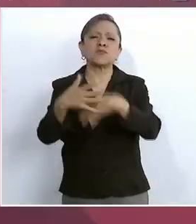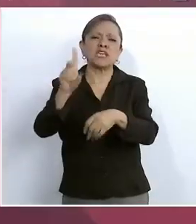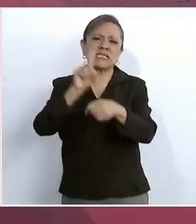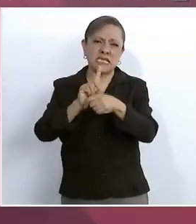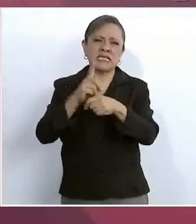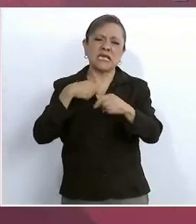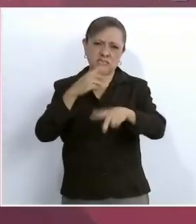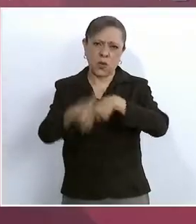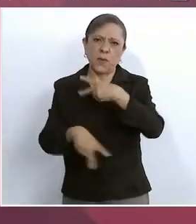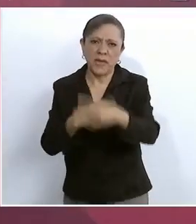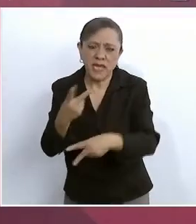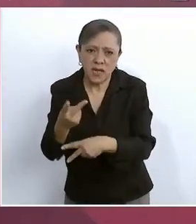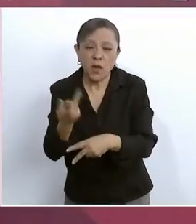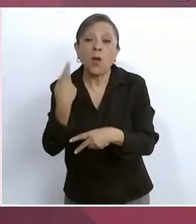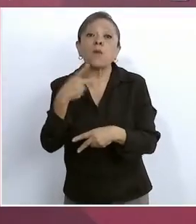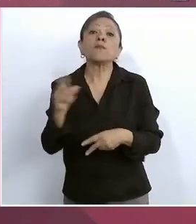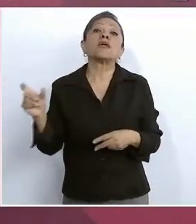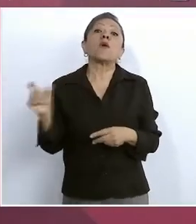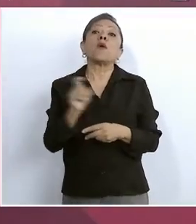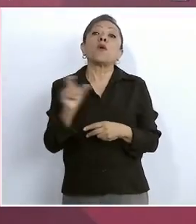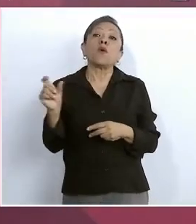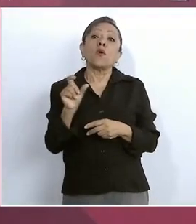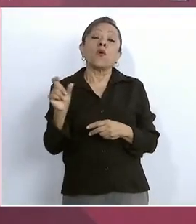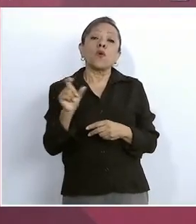pero cuando es así